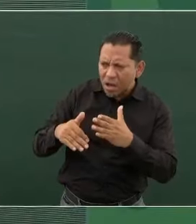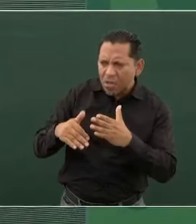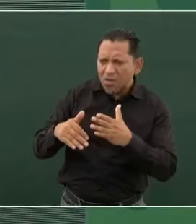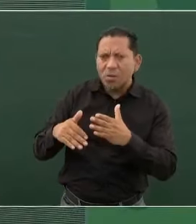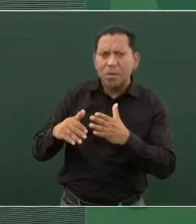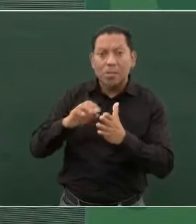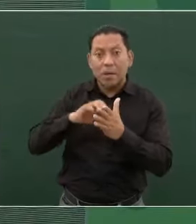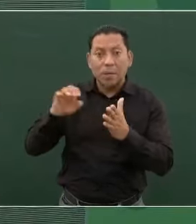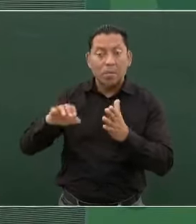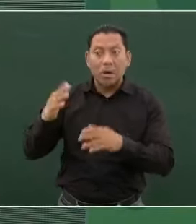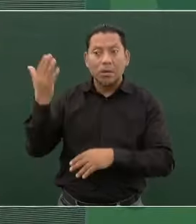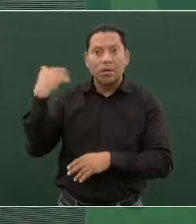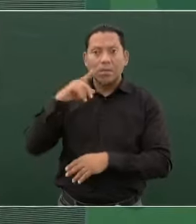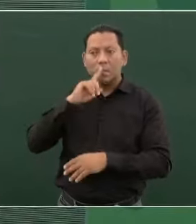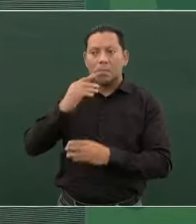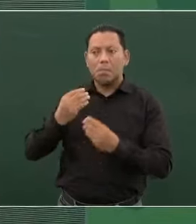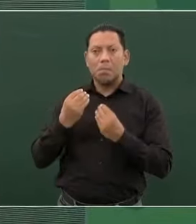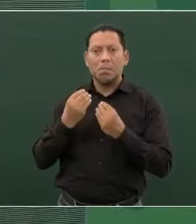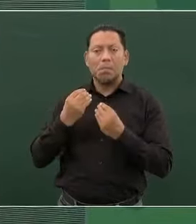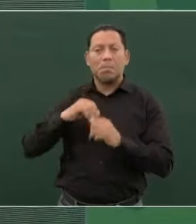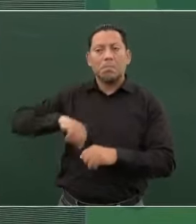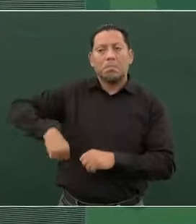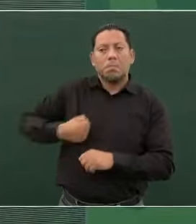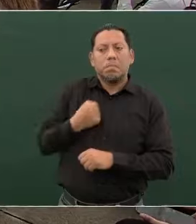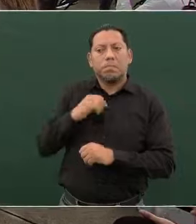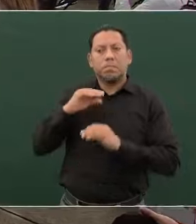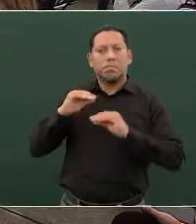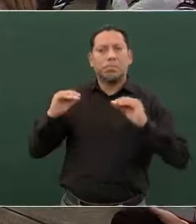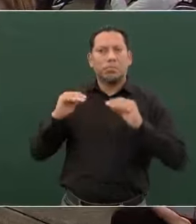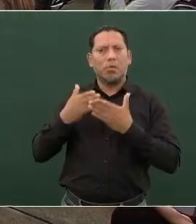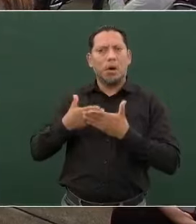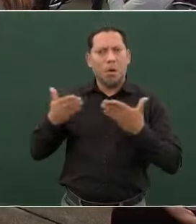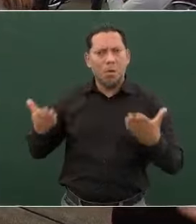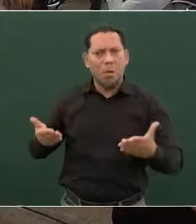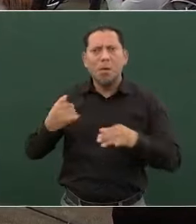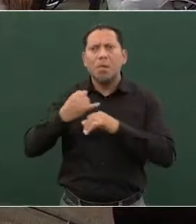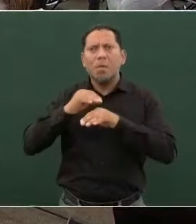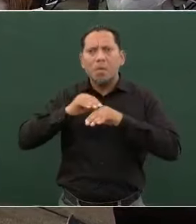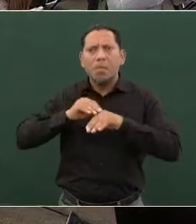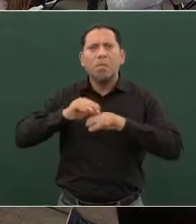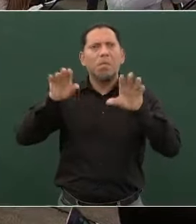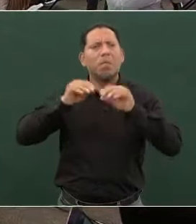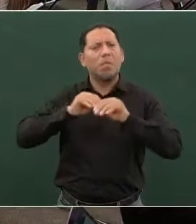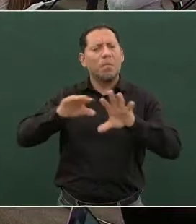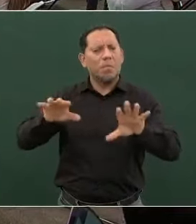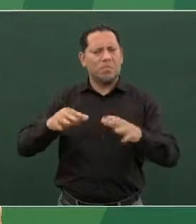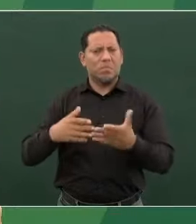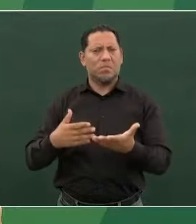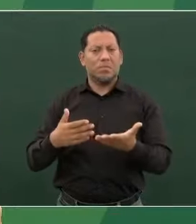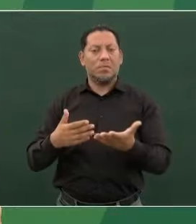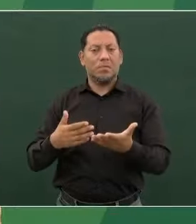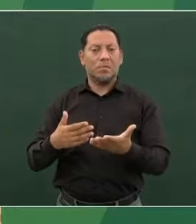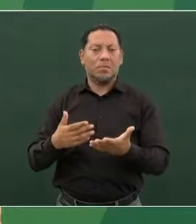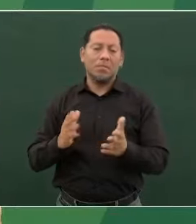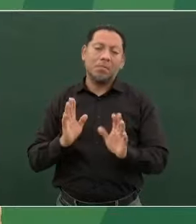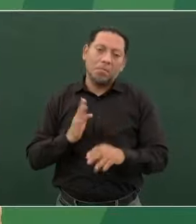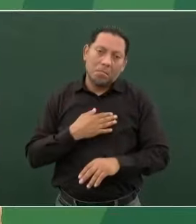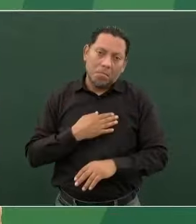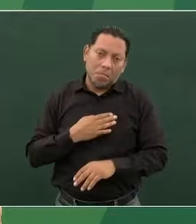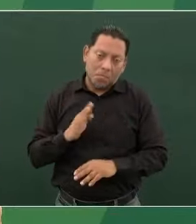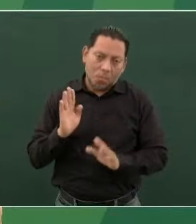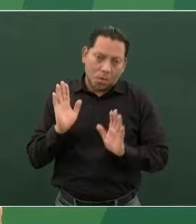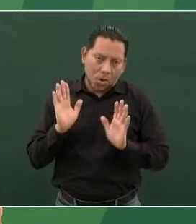dijeron en su momento ahora está saliendo. Bueno, yo